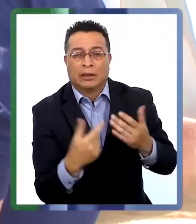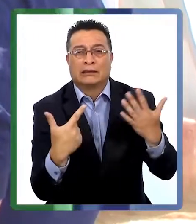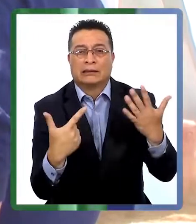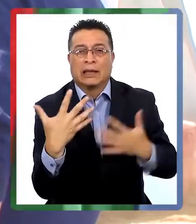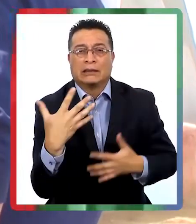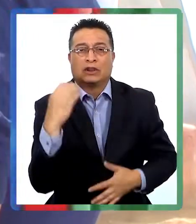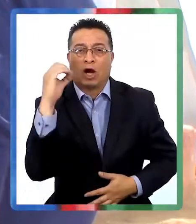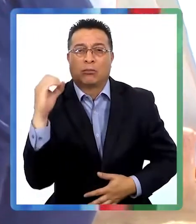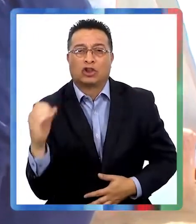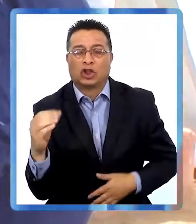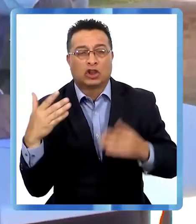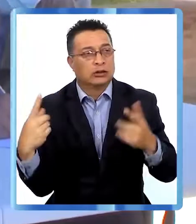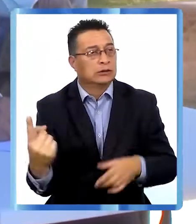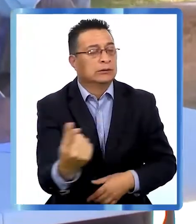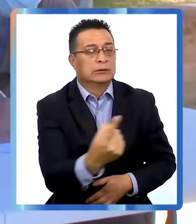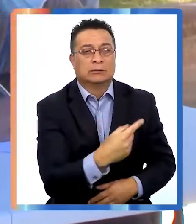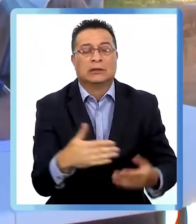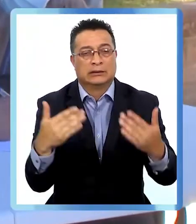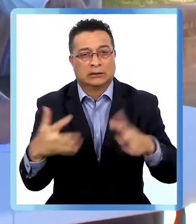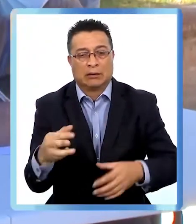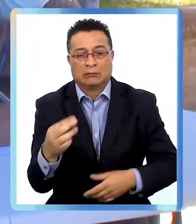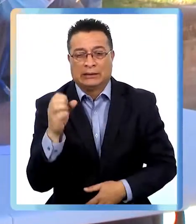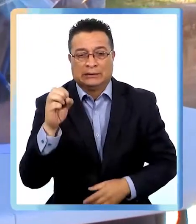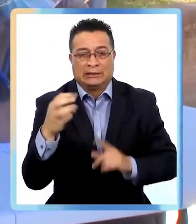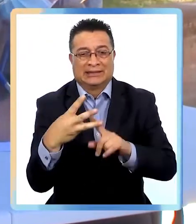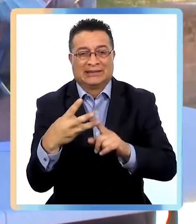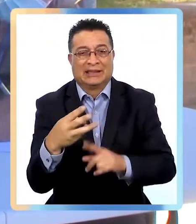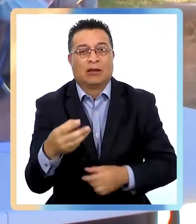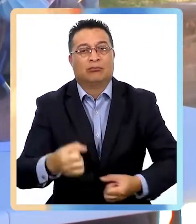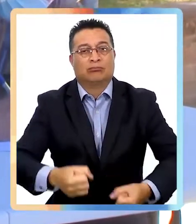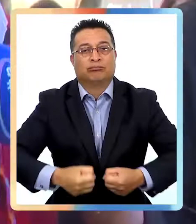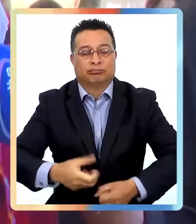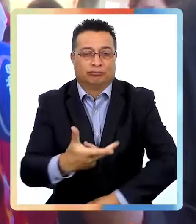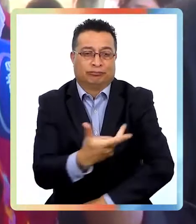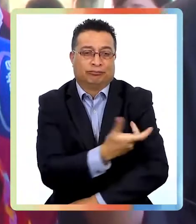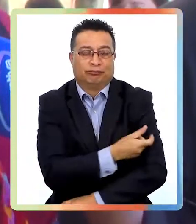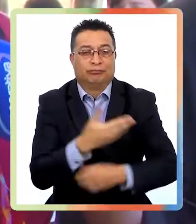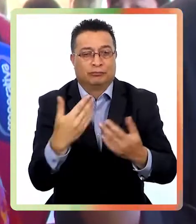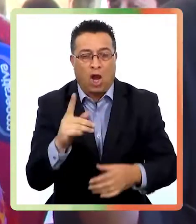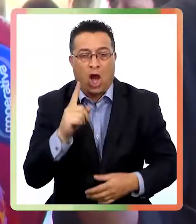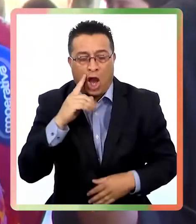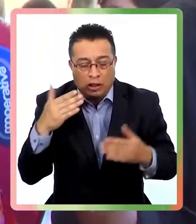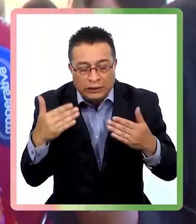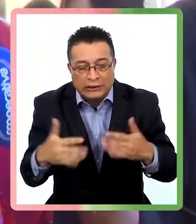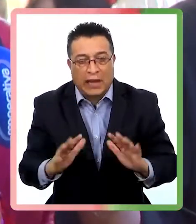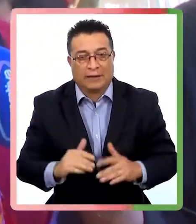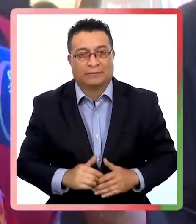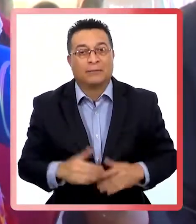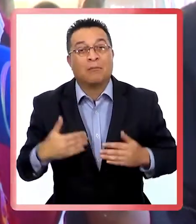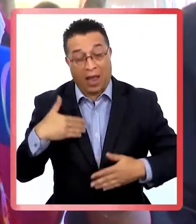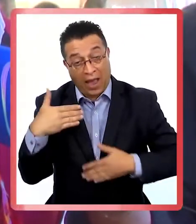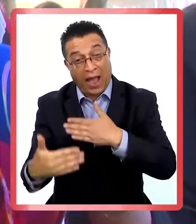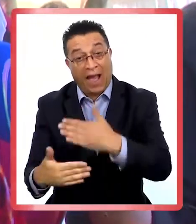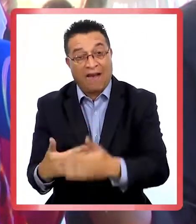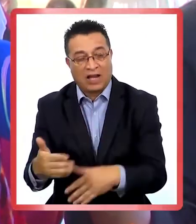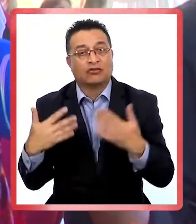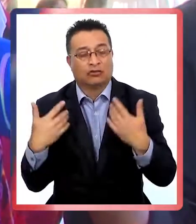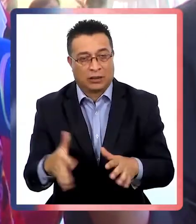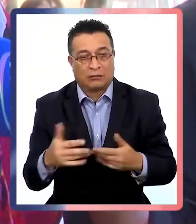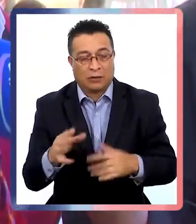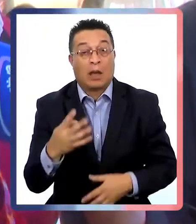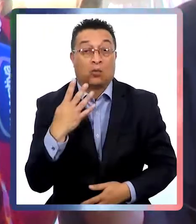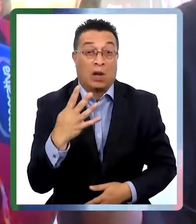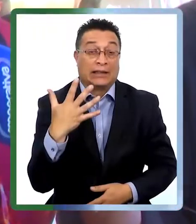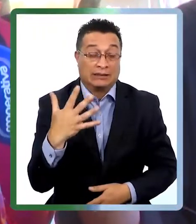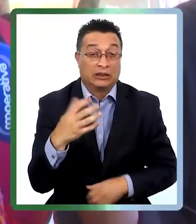75% de la población que debería tener su tercera dosis al día de hoy lo tiene. Hemos ido avanzando sobre todo en los